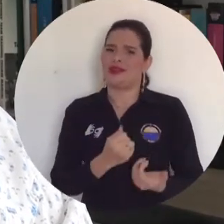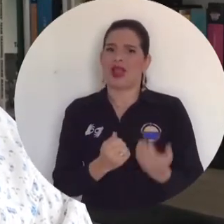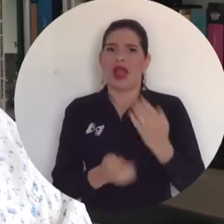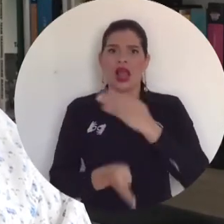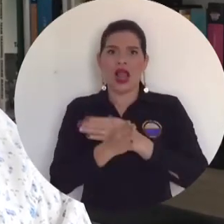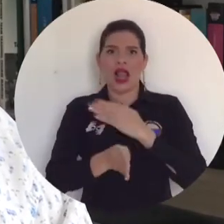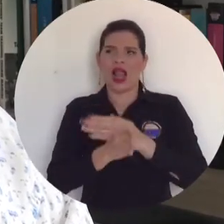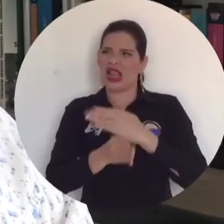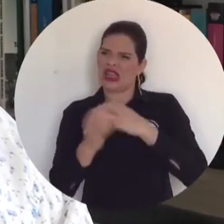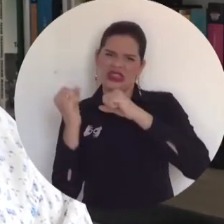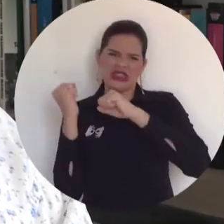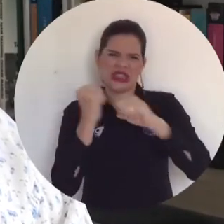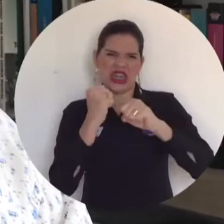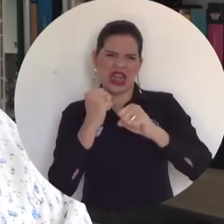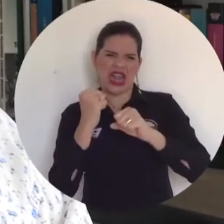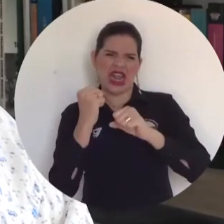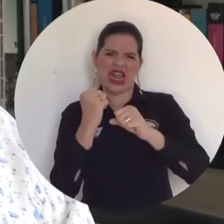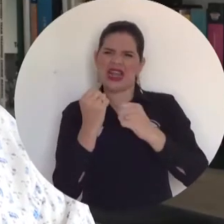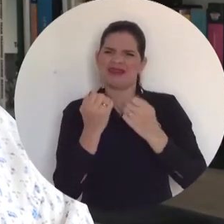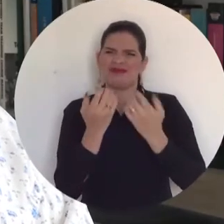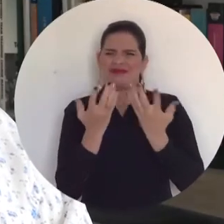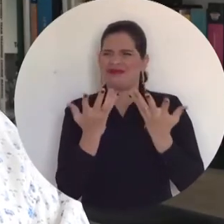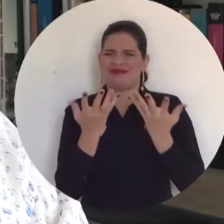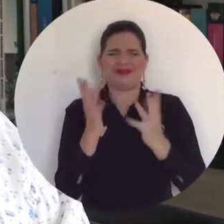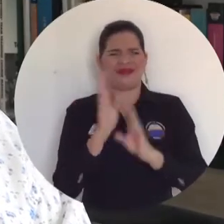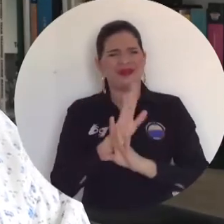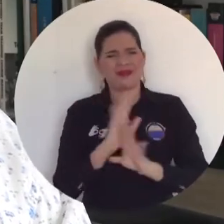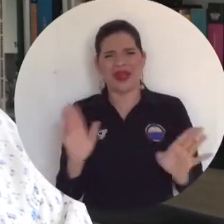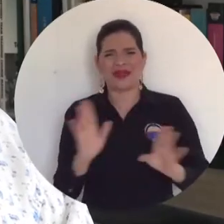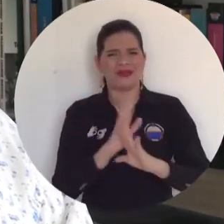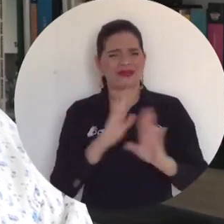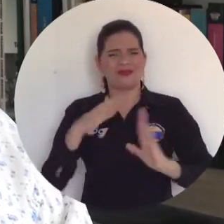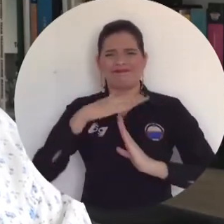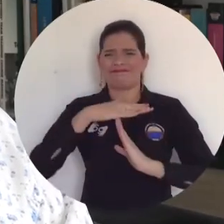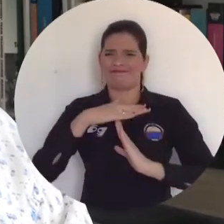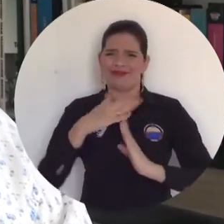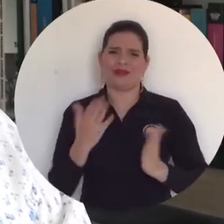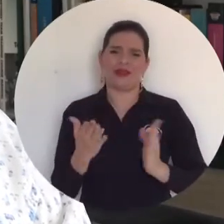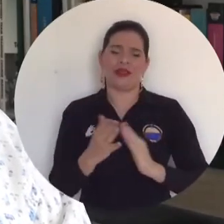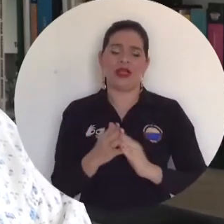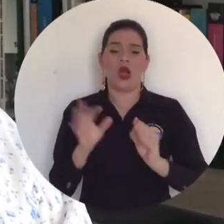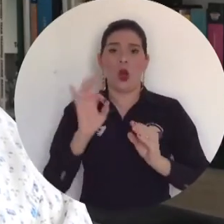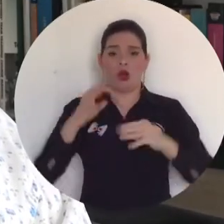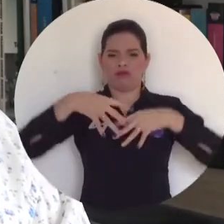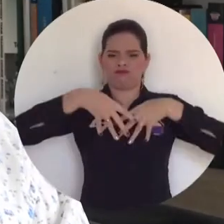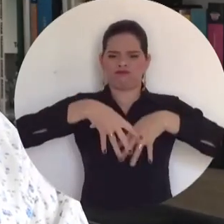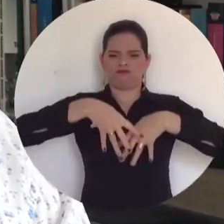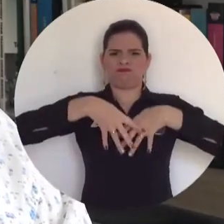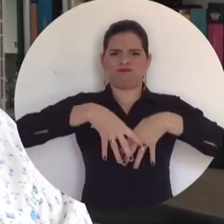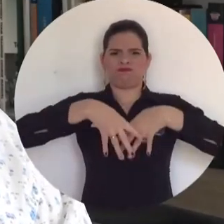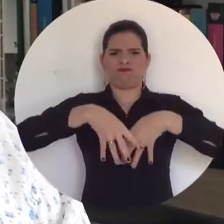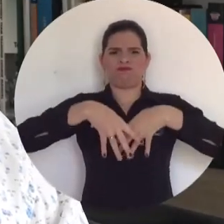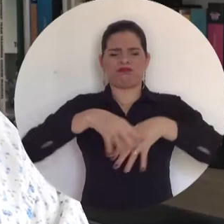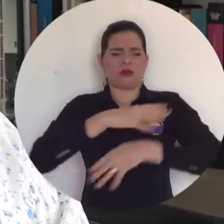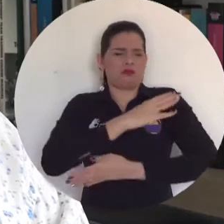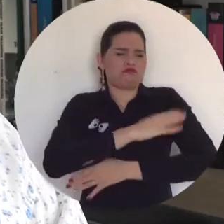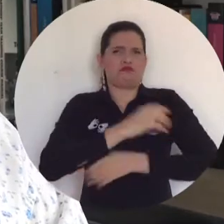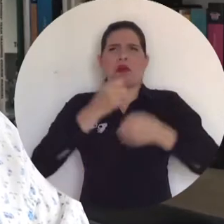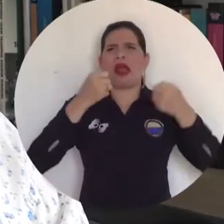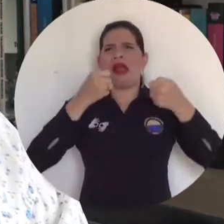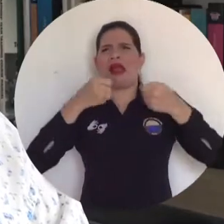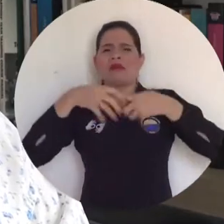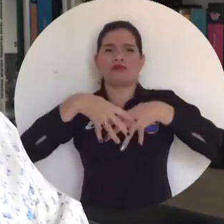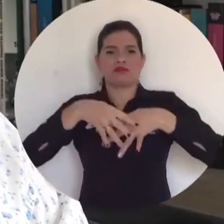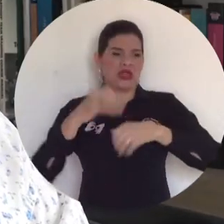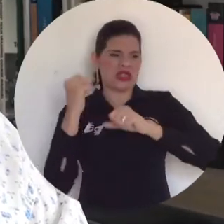cualquier tipo de acto violento en contra de manifestantes pacíficos. No es justo que las familias que